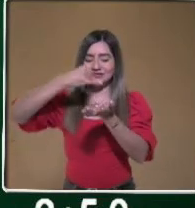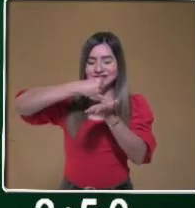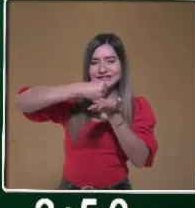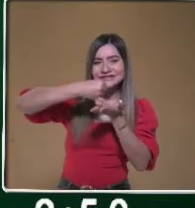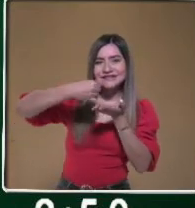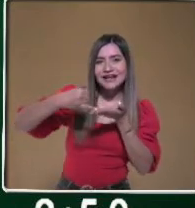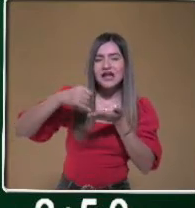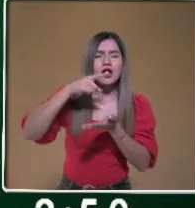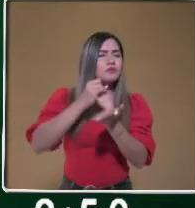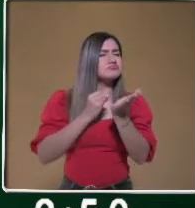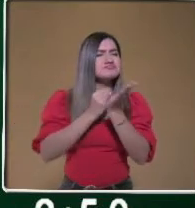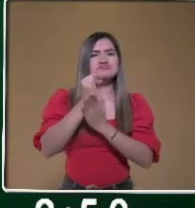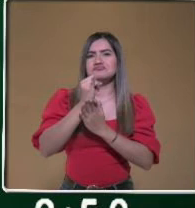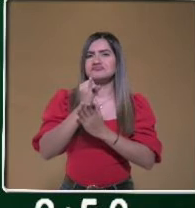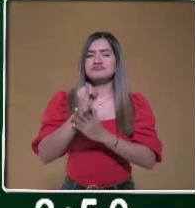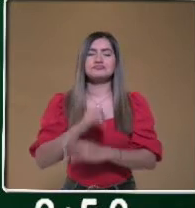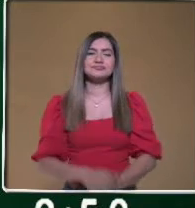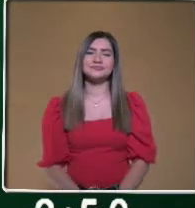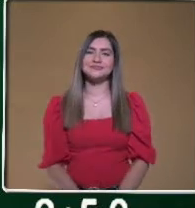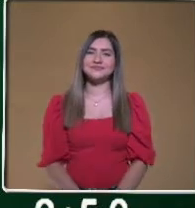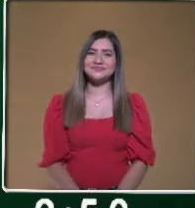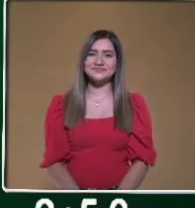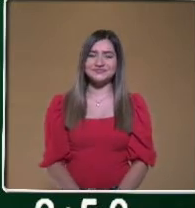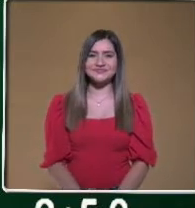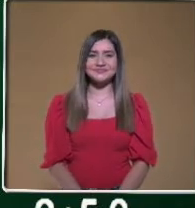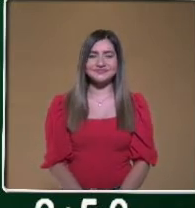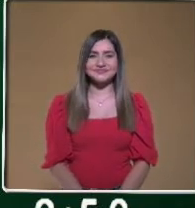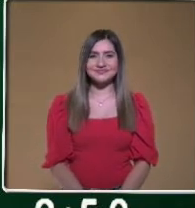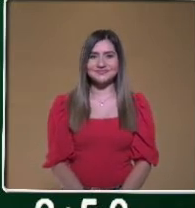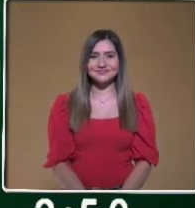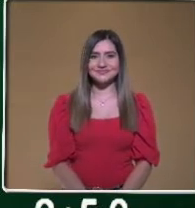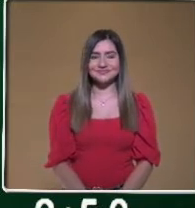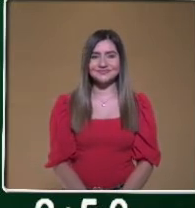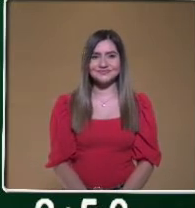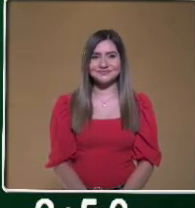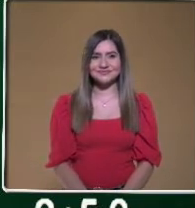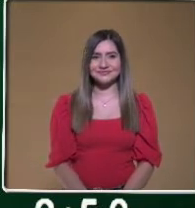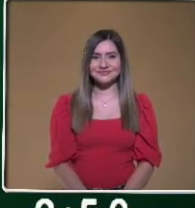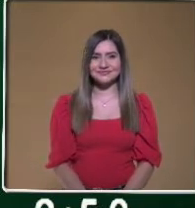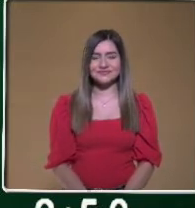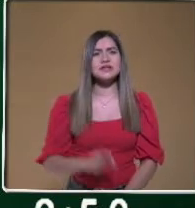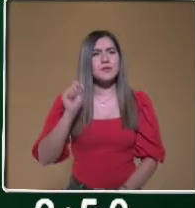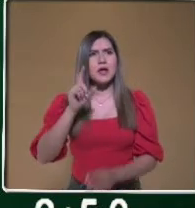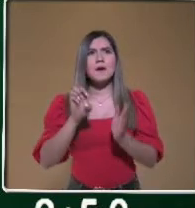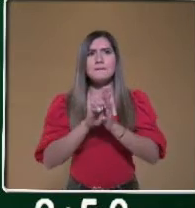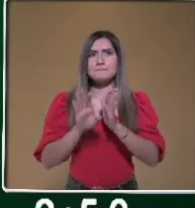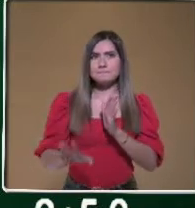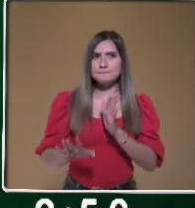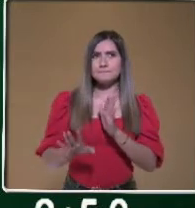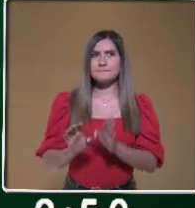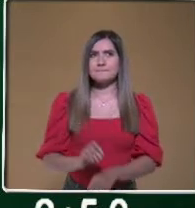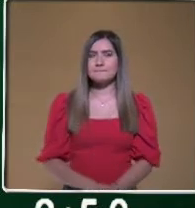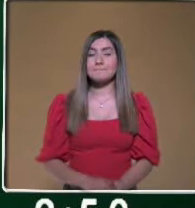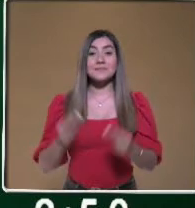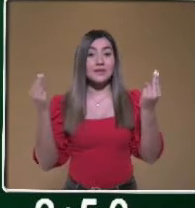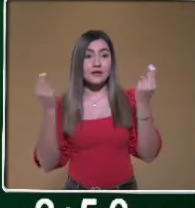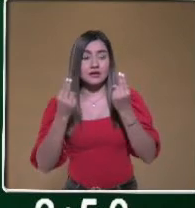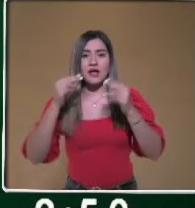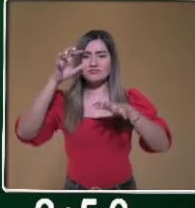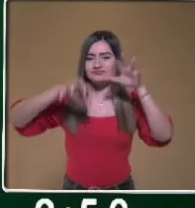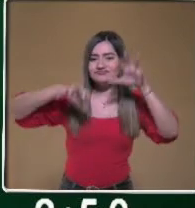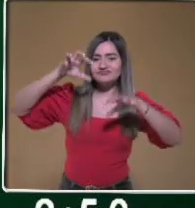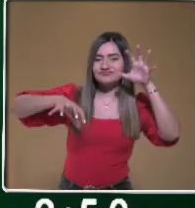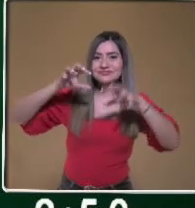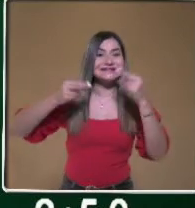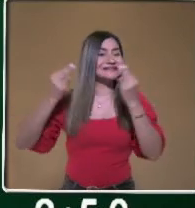ellos deciden el tiempo de riego. Efectivamente, pero sobre todo en la detemporal va a depender únicamente de la temporada